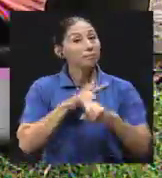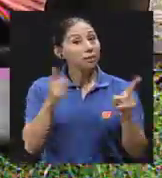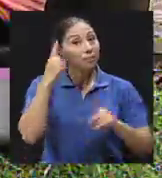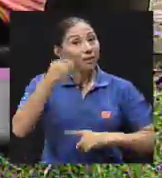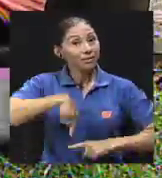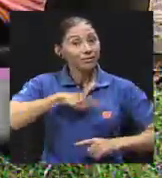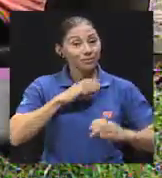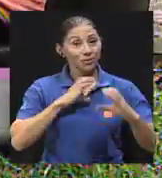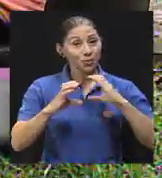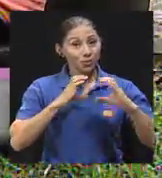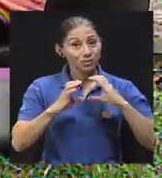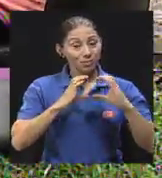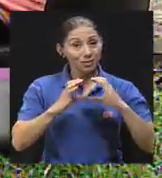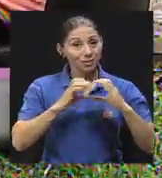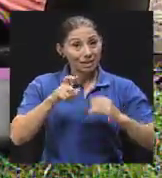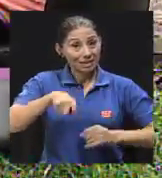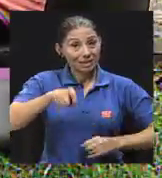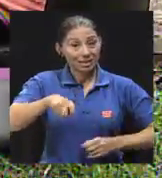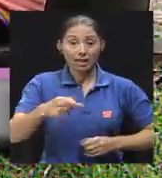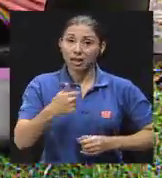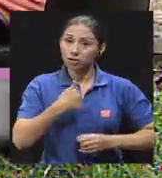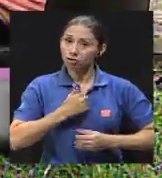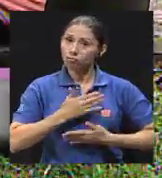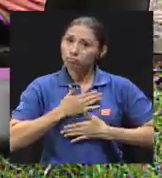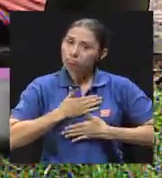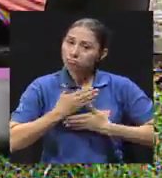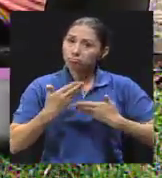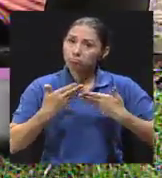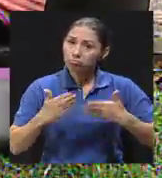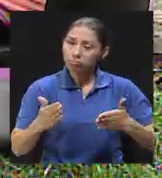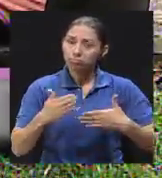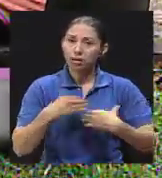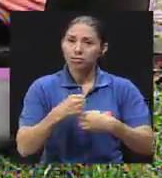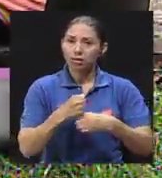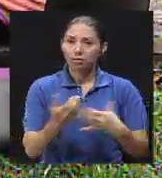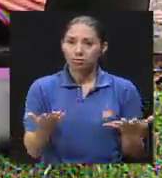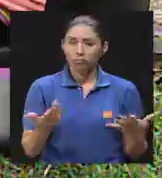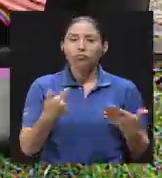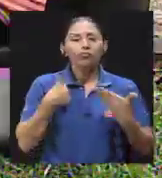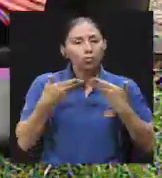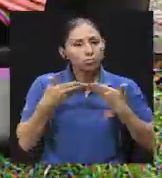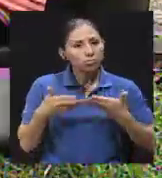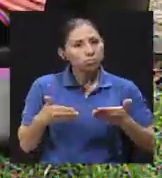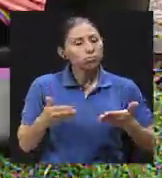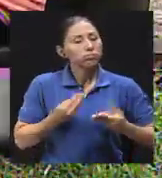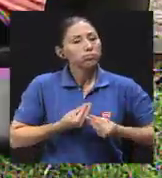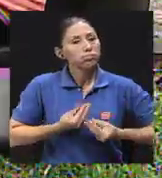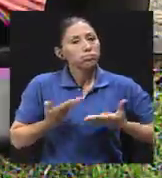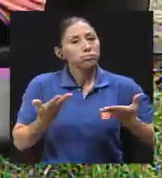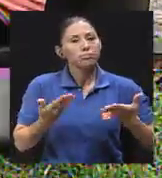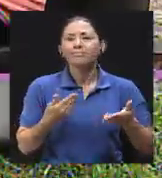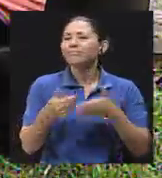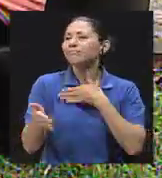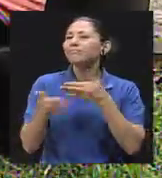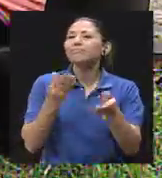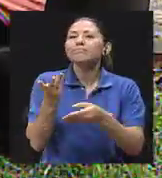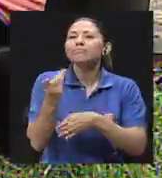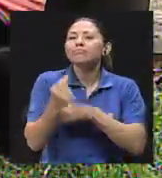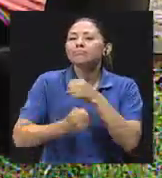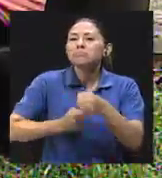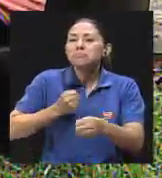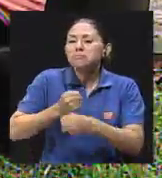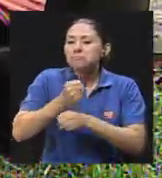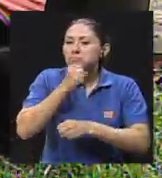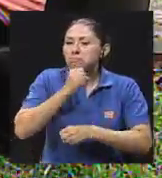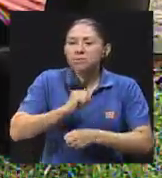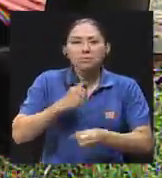poder comunicarnos, don Jaime, entonces se requiere que yo esté en la disposición de hacerlo, se requiere que yo esté abierto o abierta. Y no importa la edad,